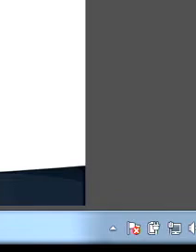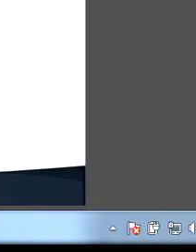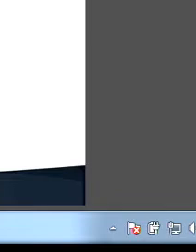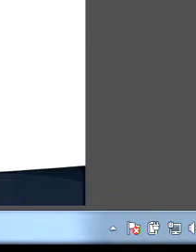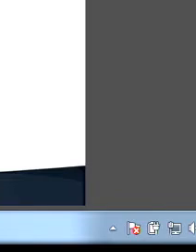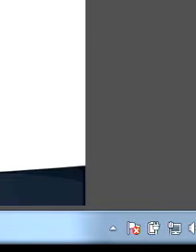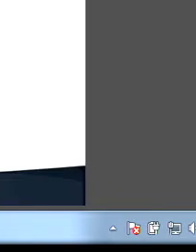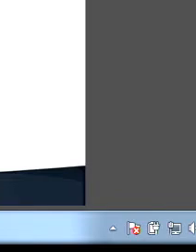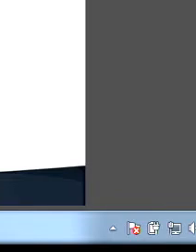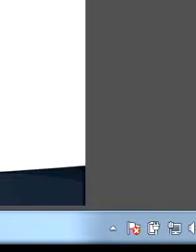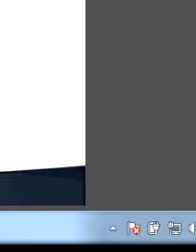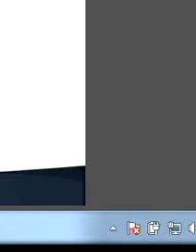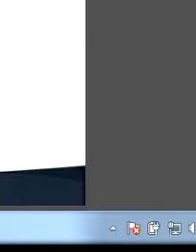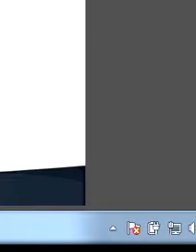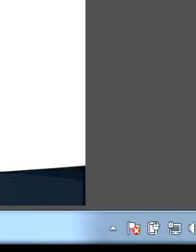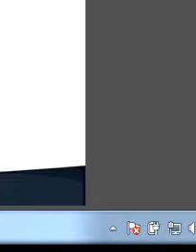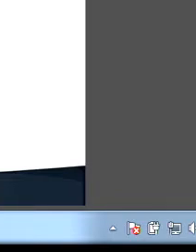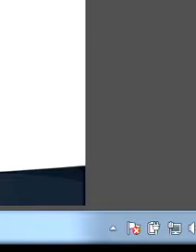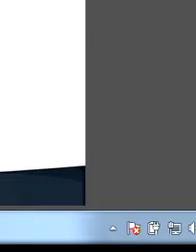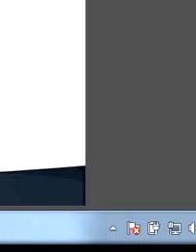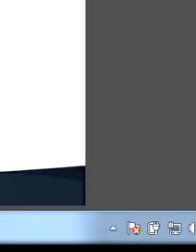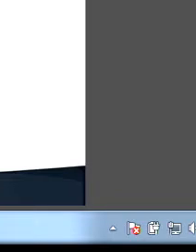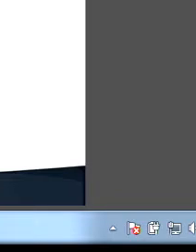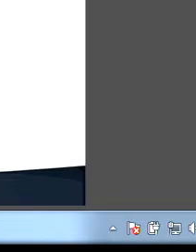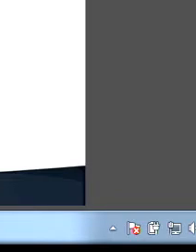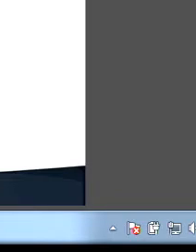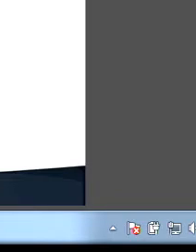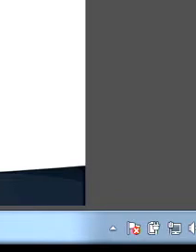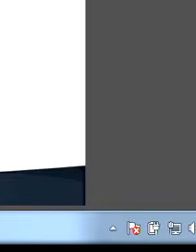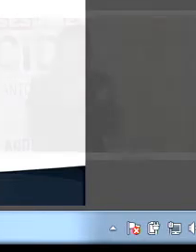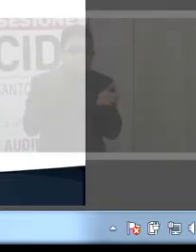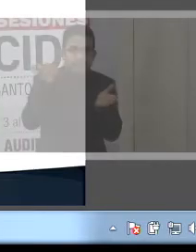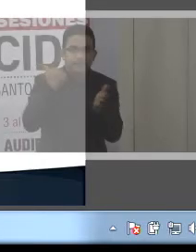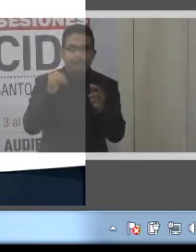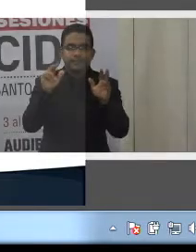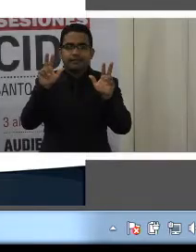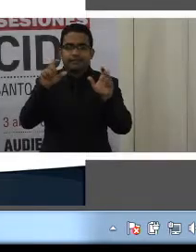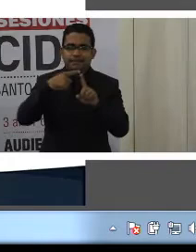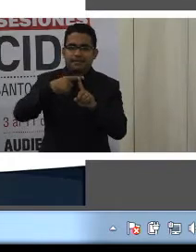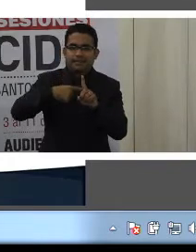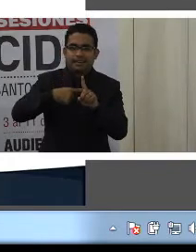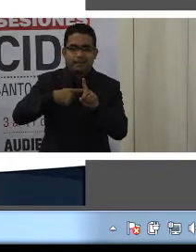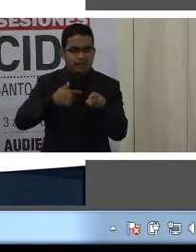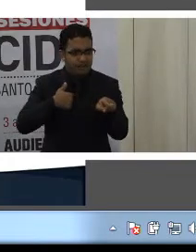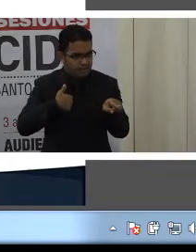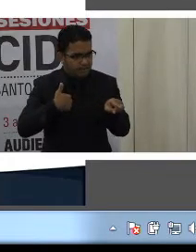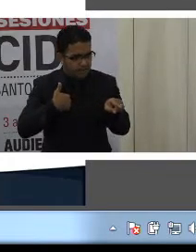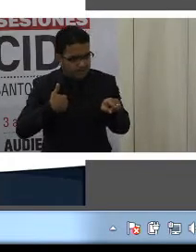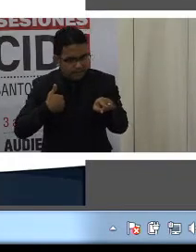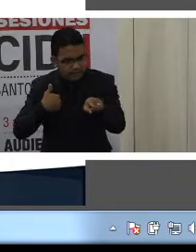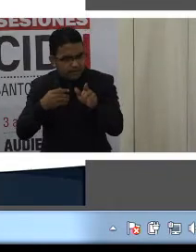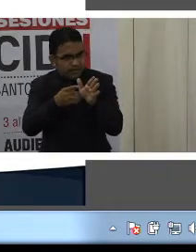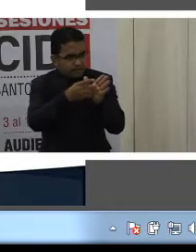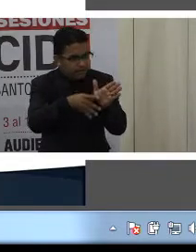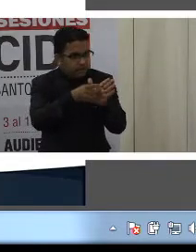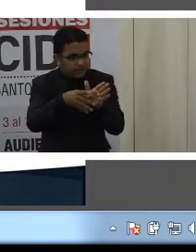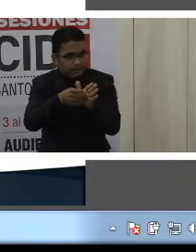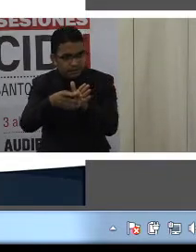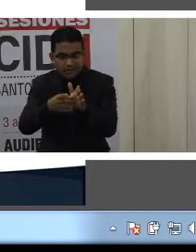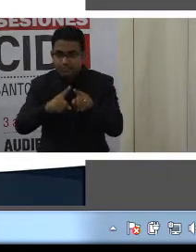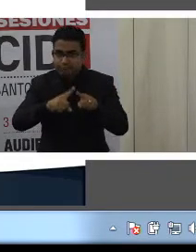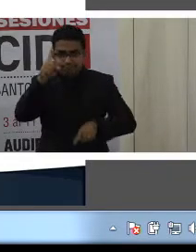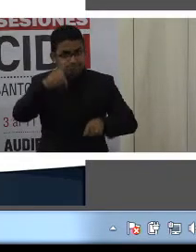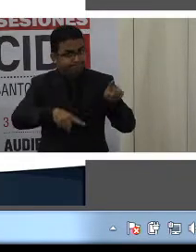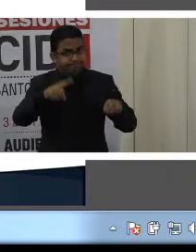manifestaron durante el Censo tener algún tipo de discapacidad. El tipo de discapacidad más